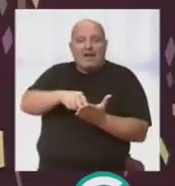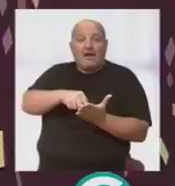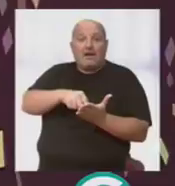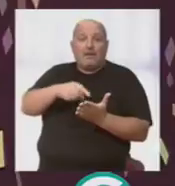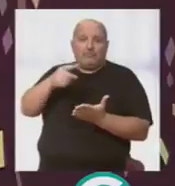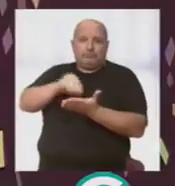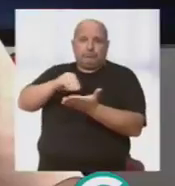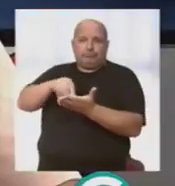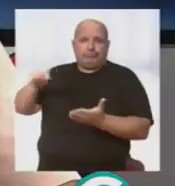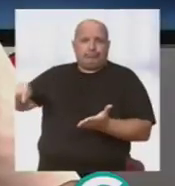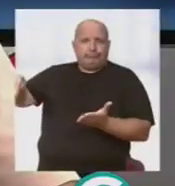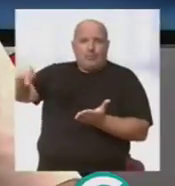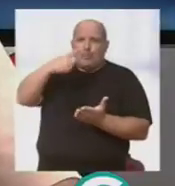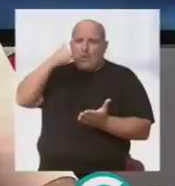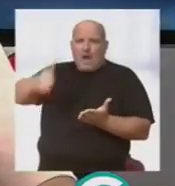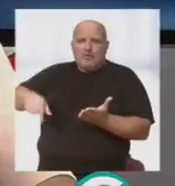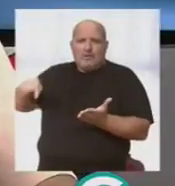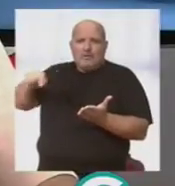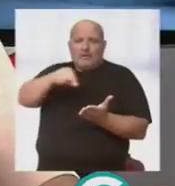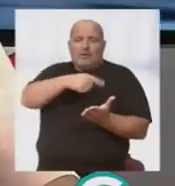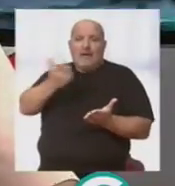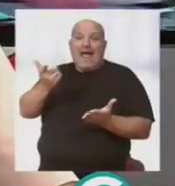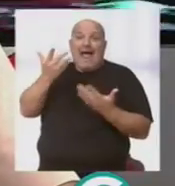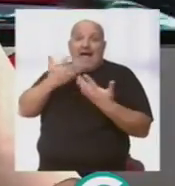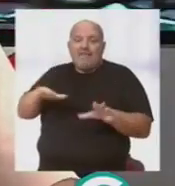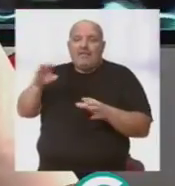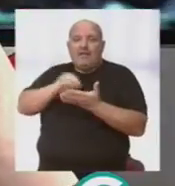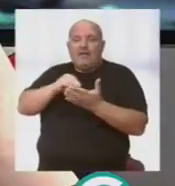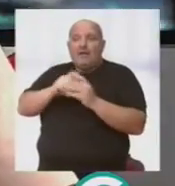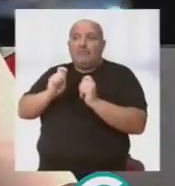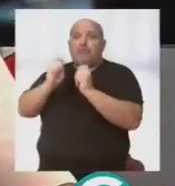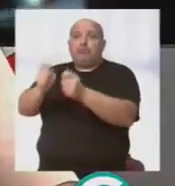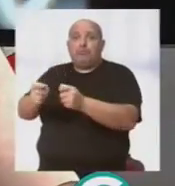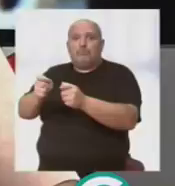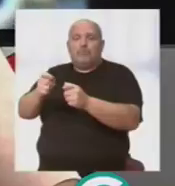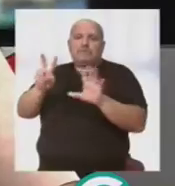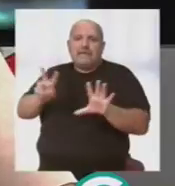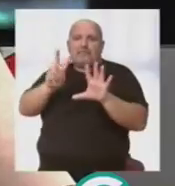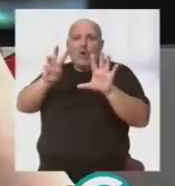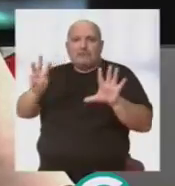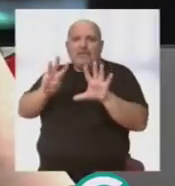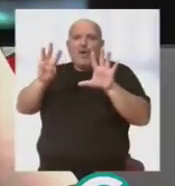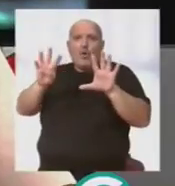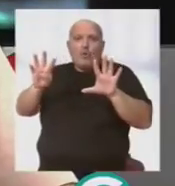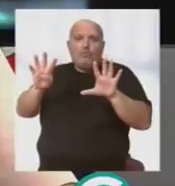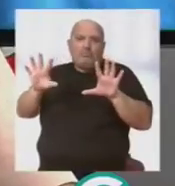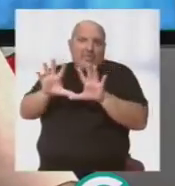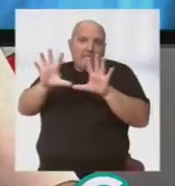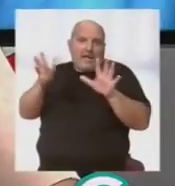son tantos años y entonces a lo mejor el que lo haya recibido, la séptima, octava o décima,